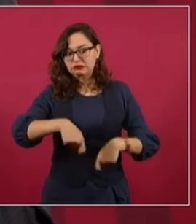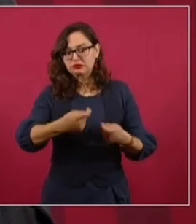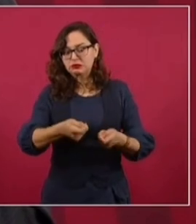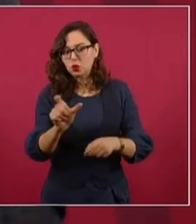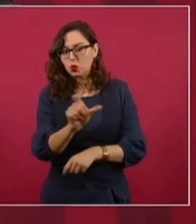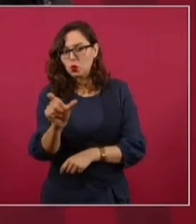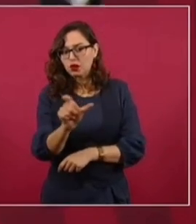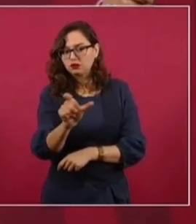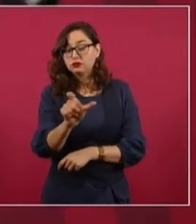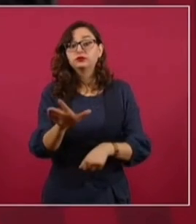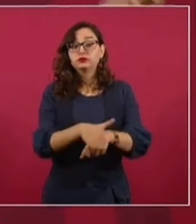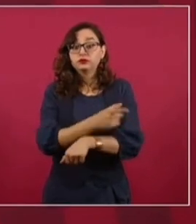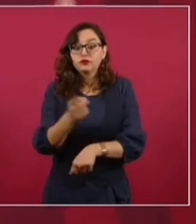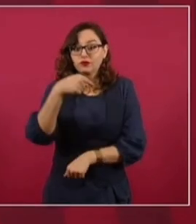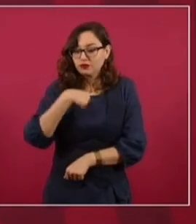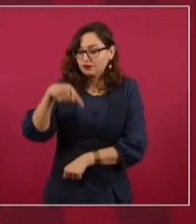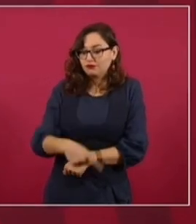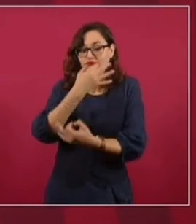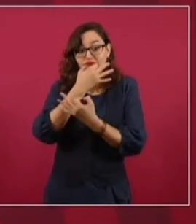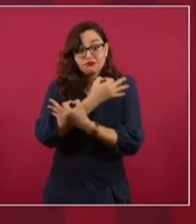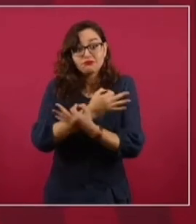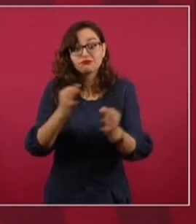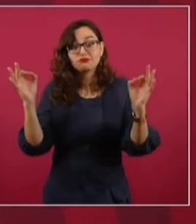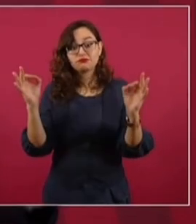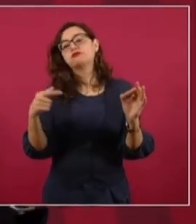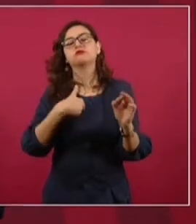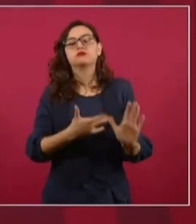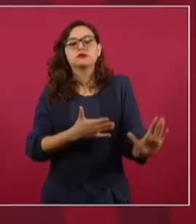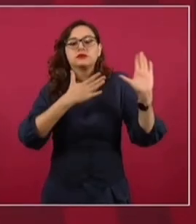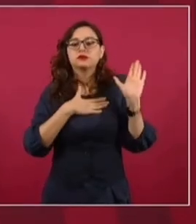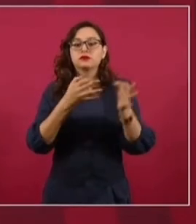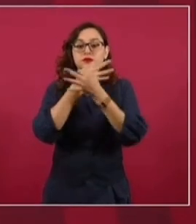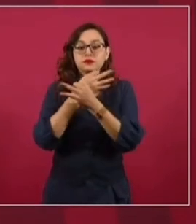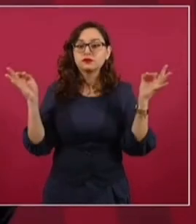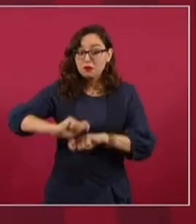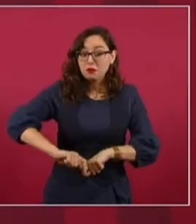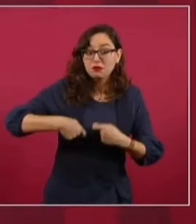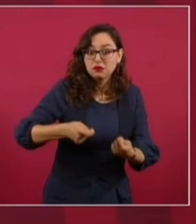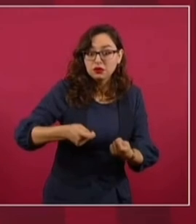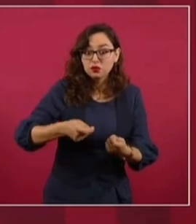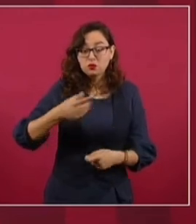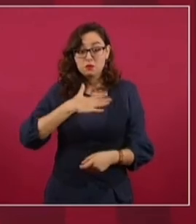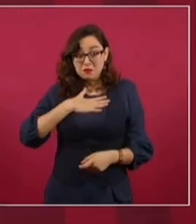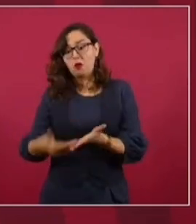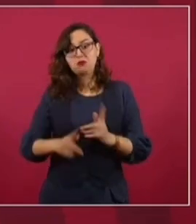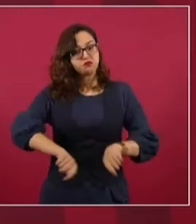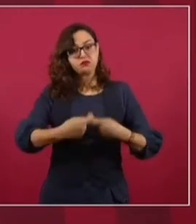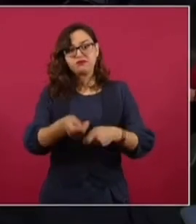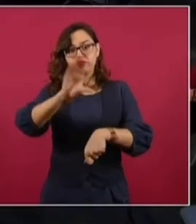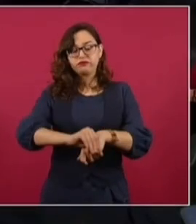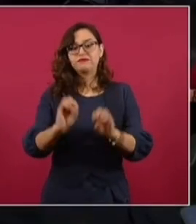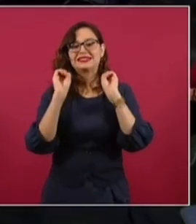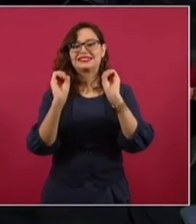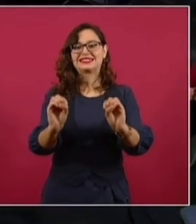nada más es público. Fue uno de mis compromisos de que no íbamos a dar concesiones.